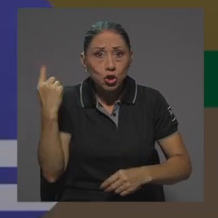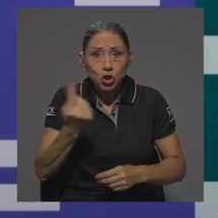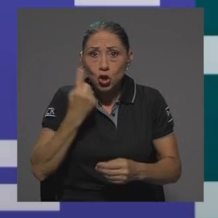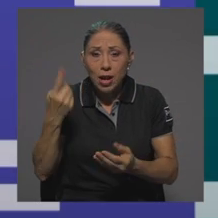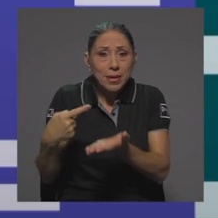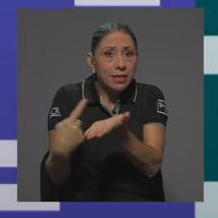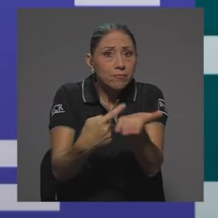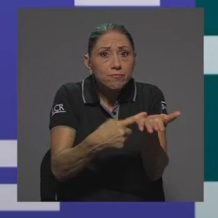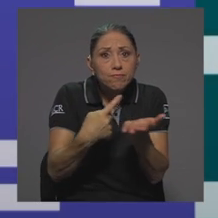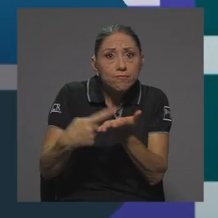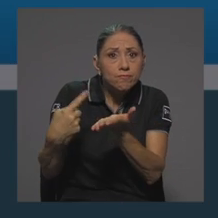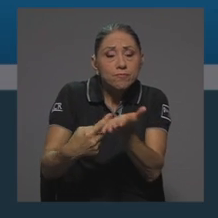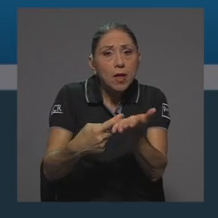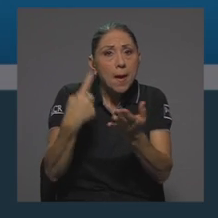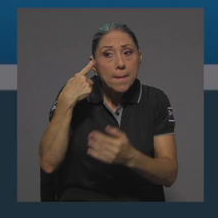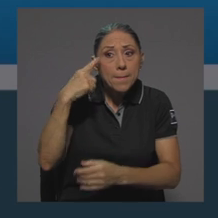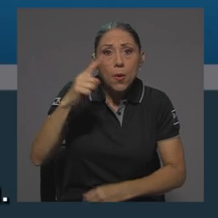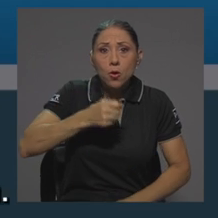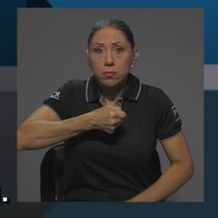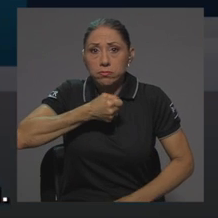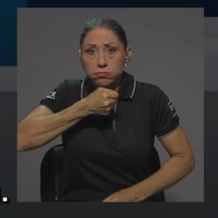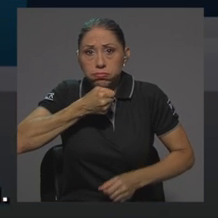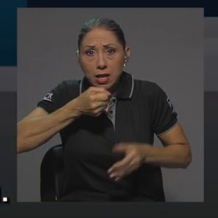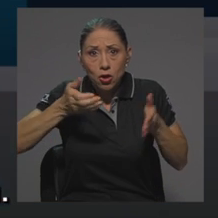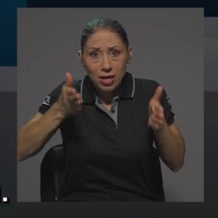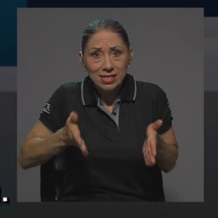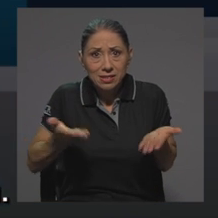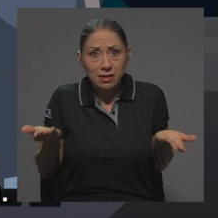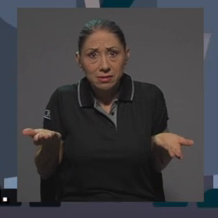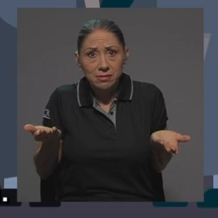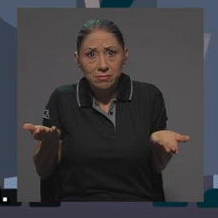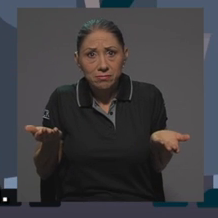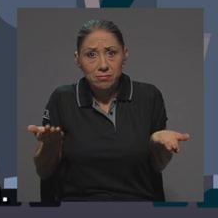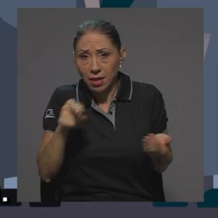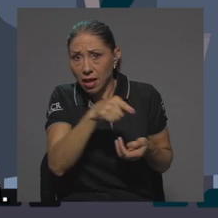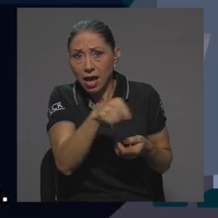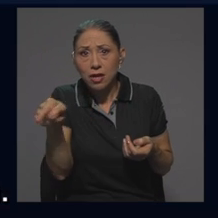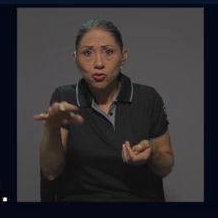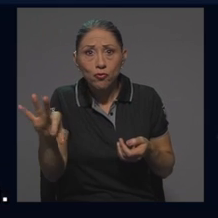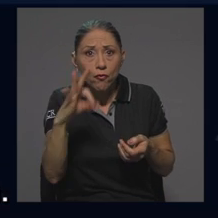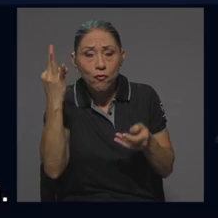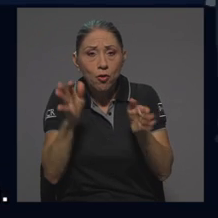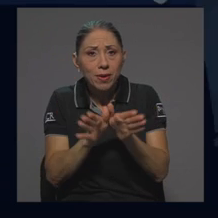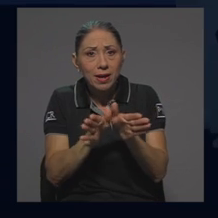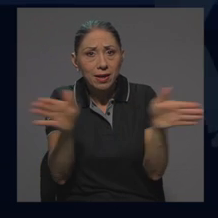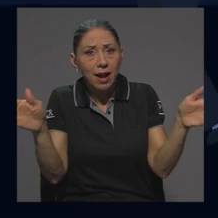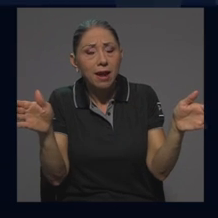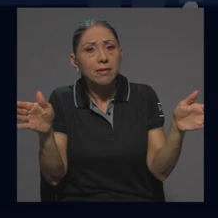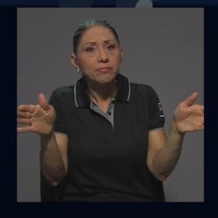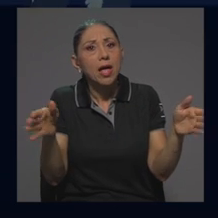periodistas que en forma general van a tocar los diferentes